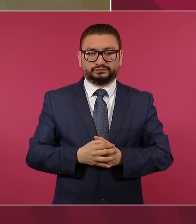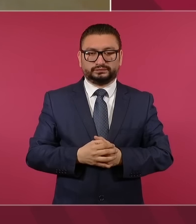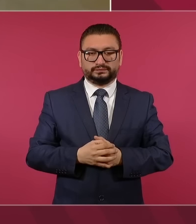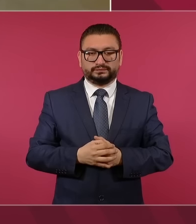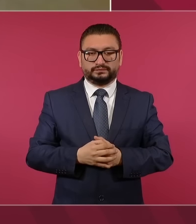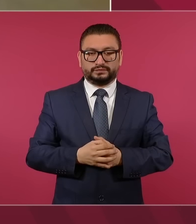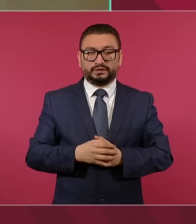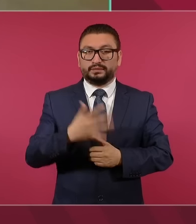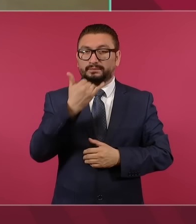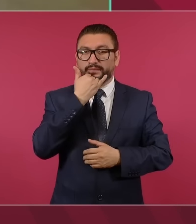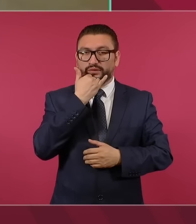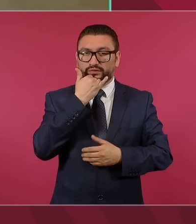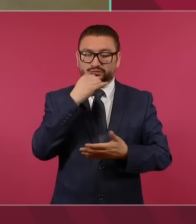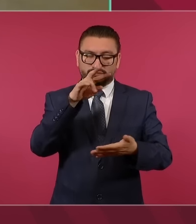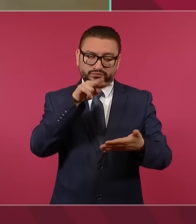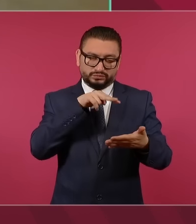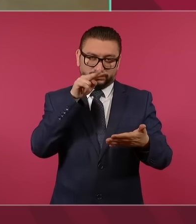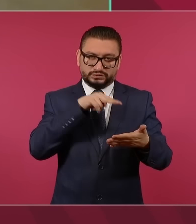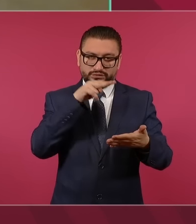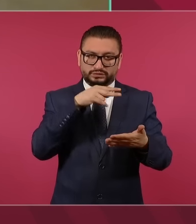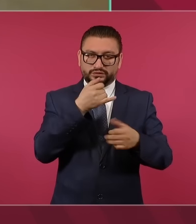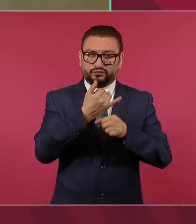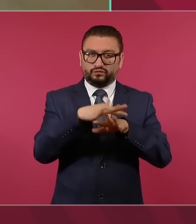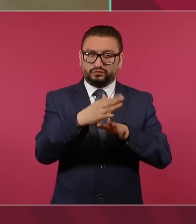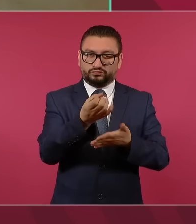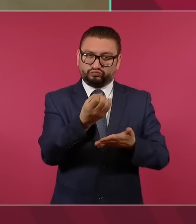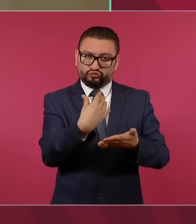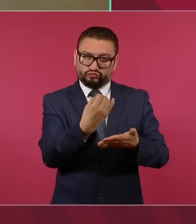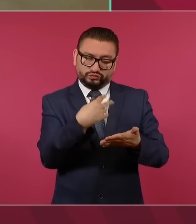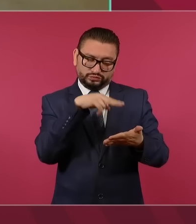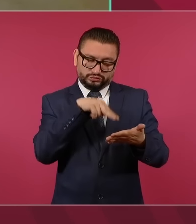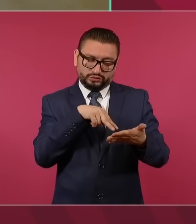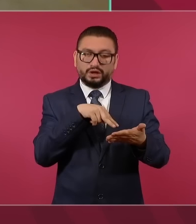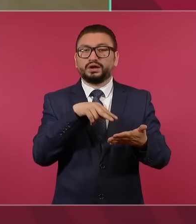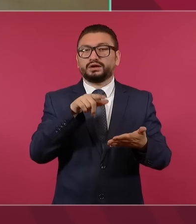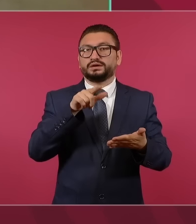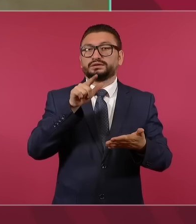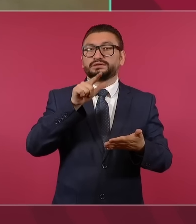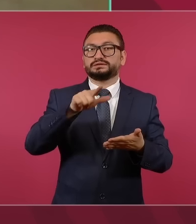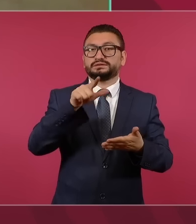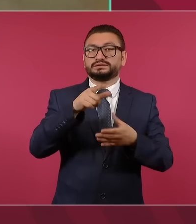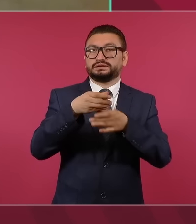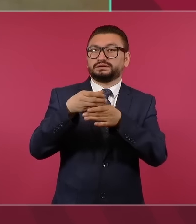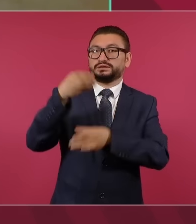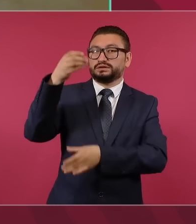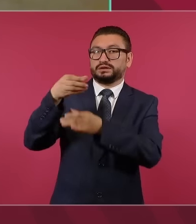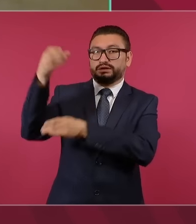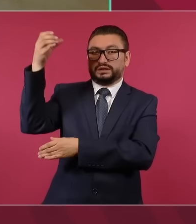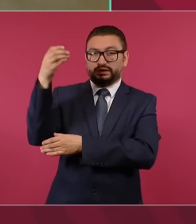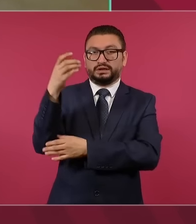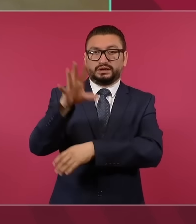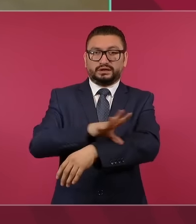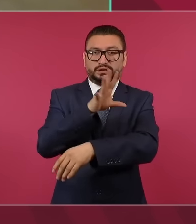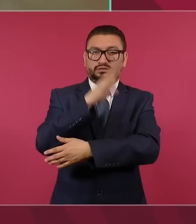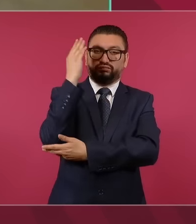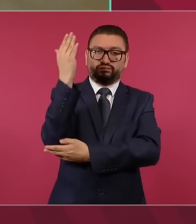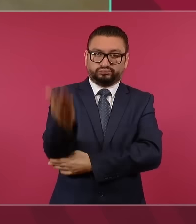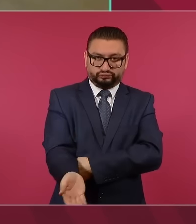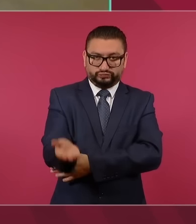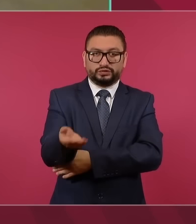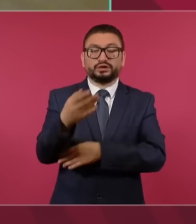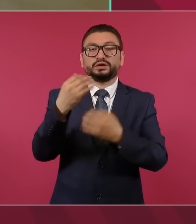Permítame, que me está llegando la información. 17 postes caídos, 24